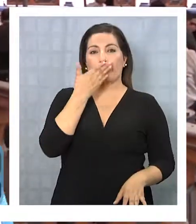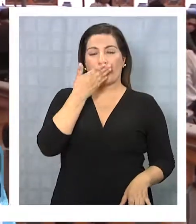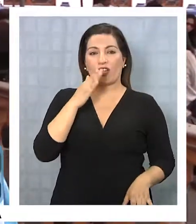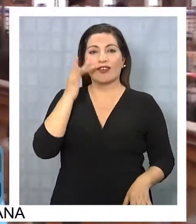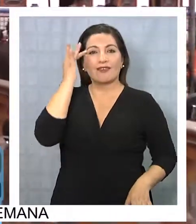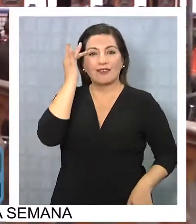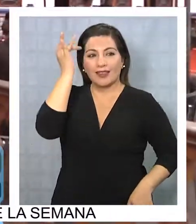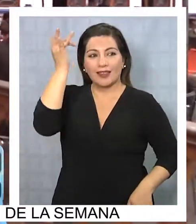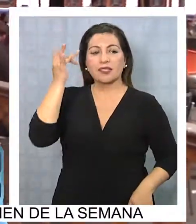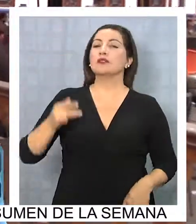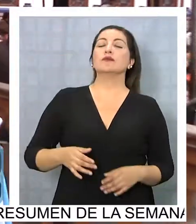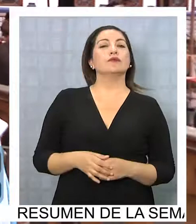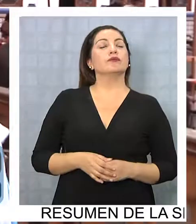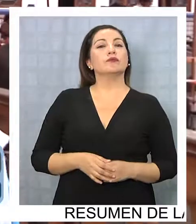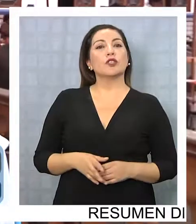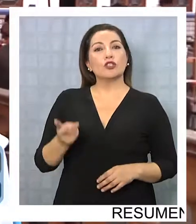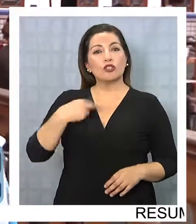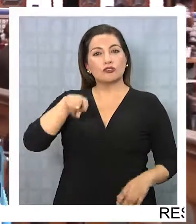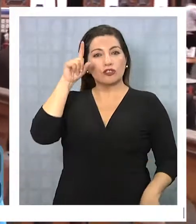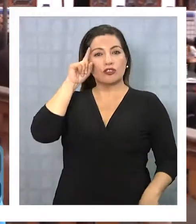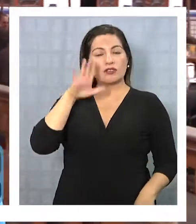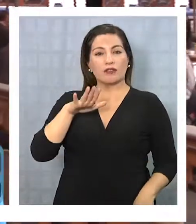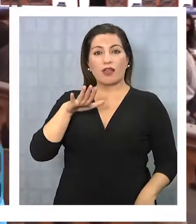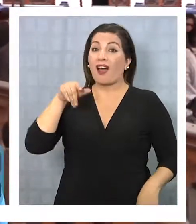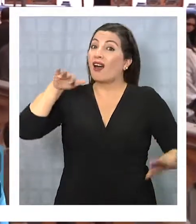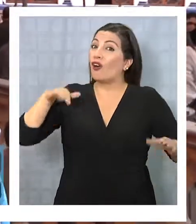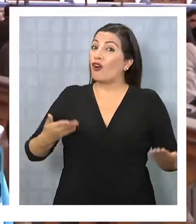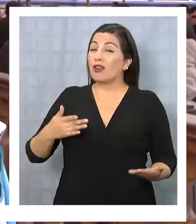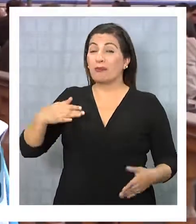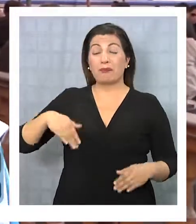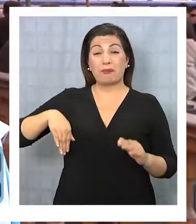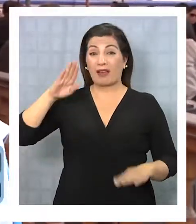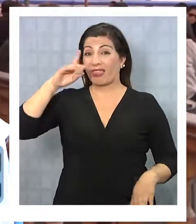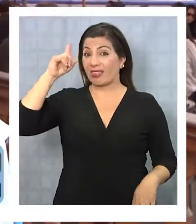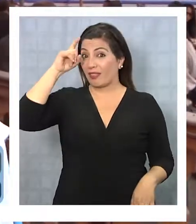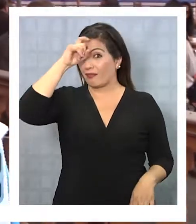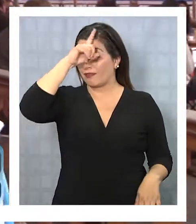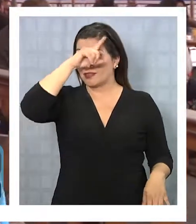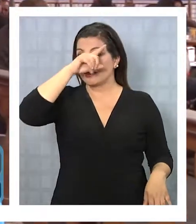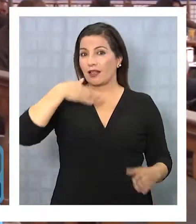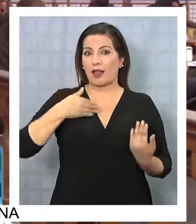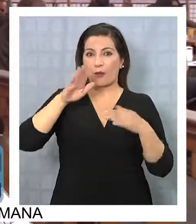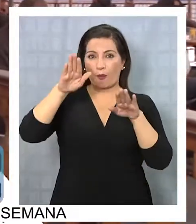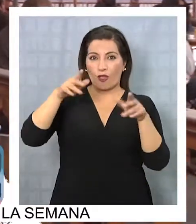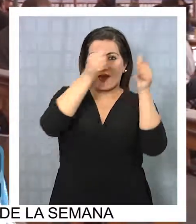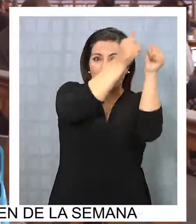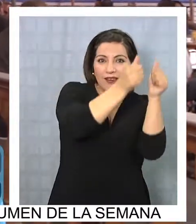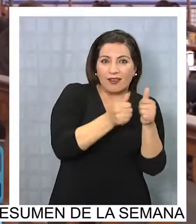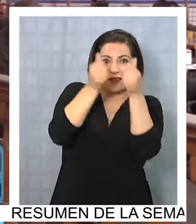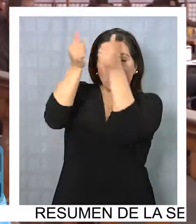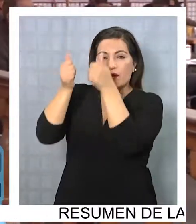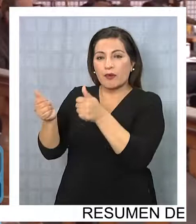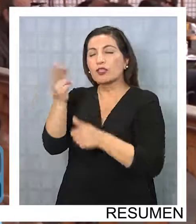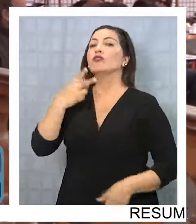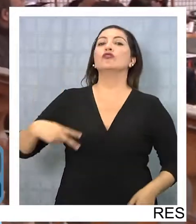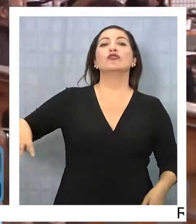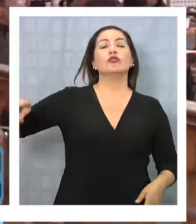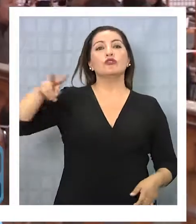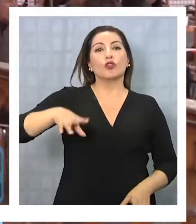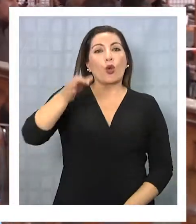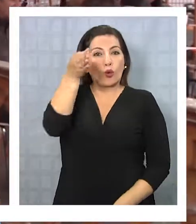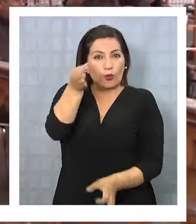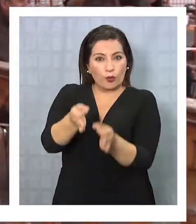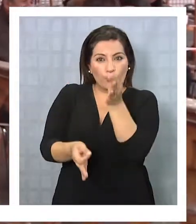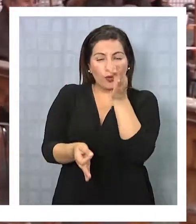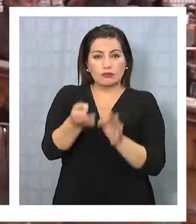inteligente, porque sabemos que hoy día es muy difícil los financiamientos de apoyo para las campañas, así que estamos en lo justo,